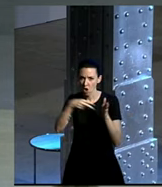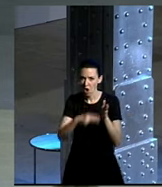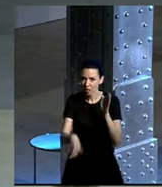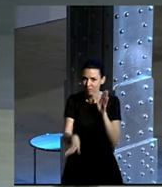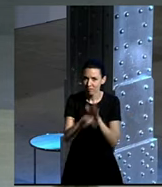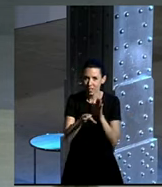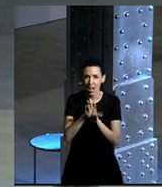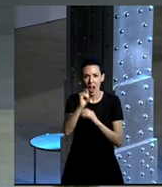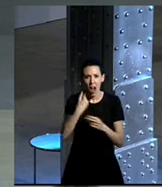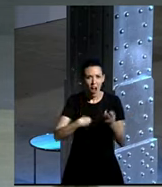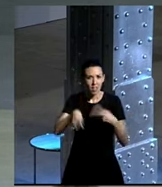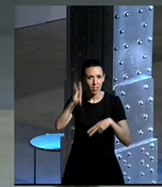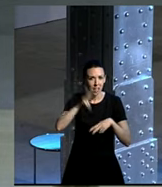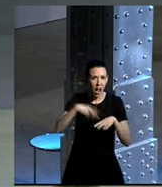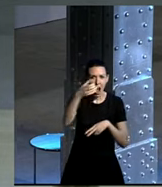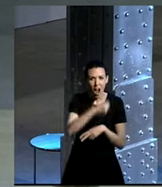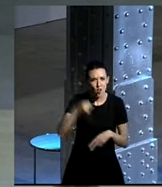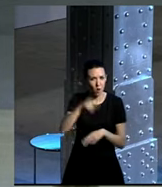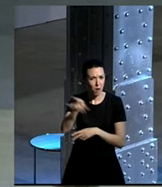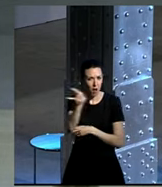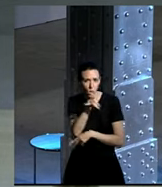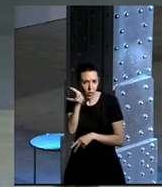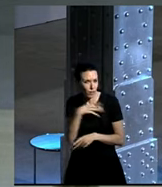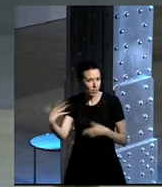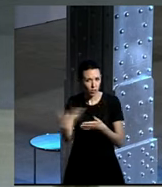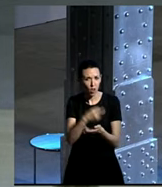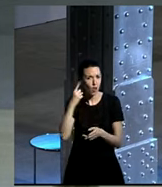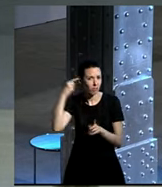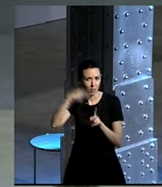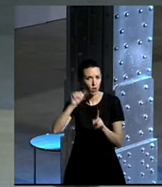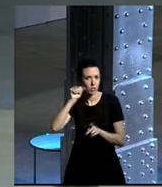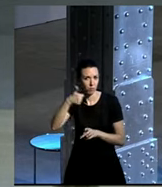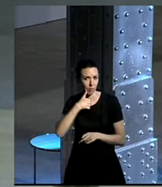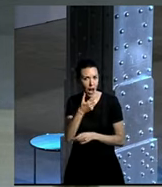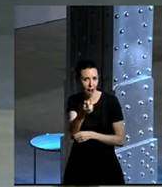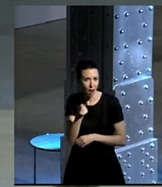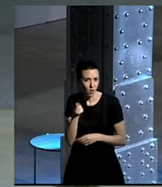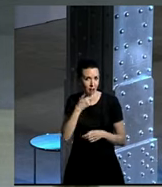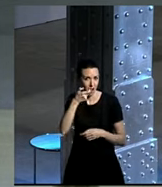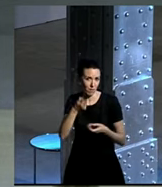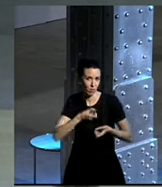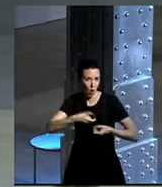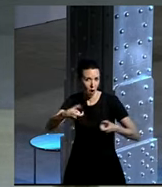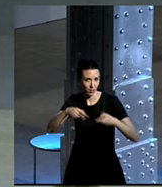Tenemos etiquetas, arrobas, wifi's, para que podáis contar con una contraseña y ahorrar en vuestros datos.